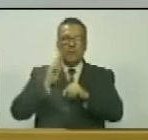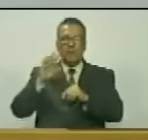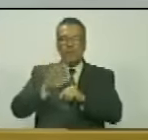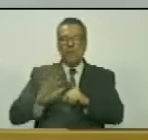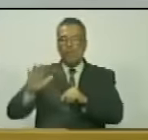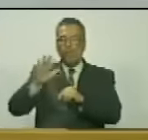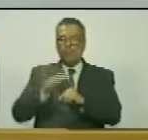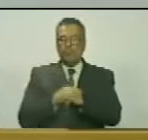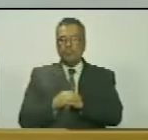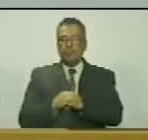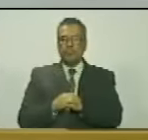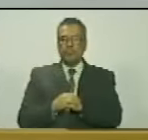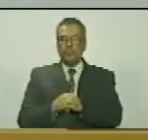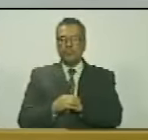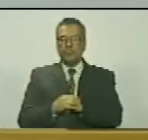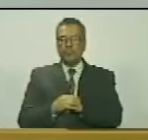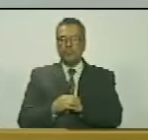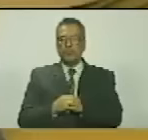Bolivariana de Venezuela?